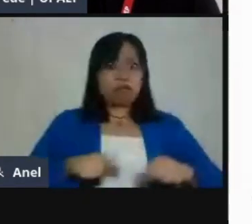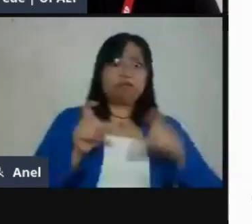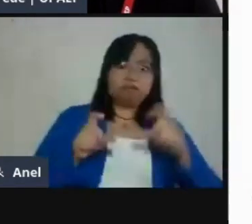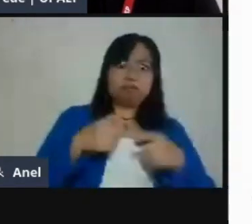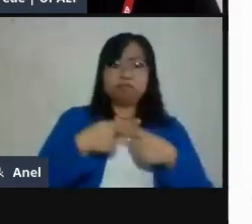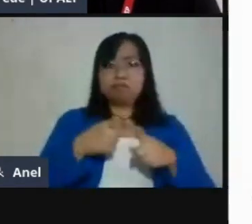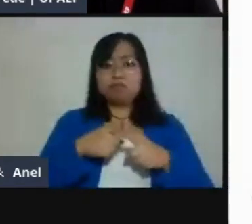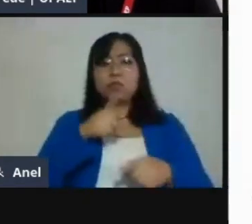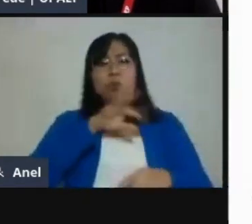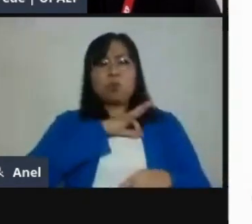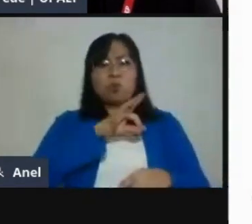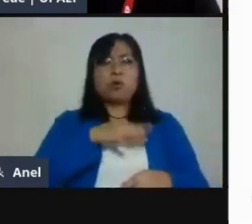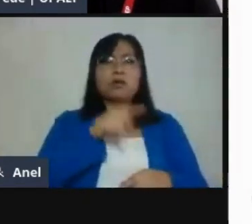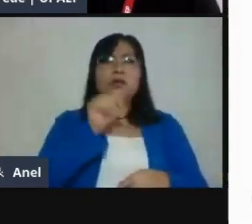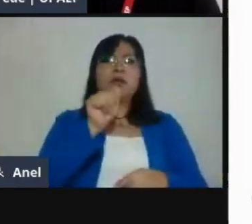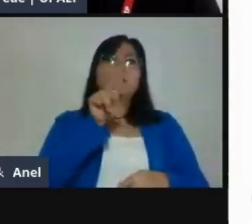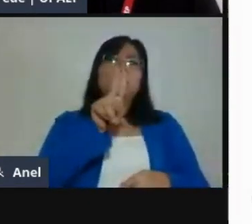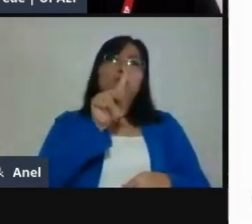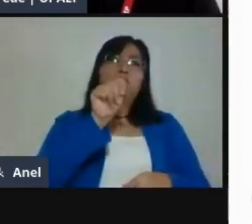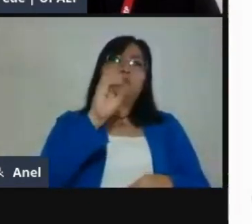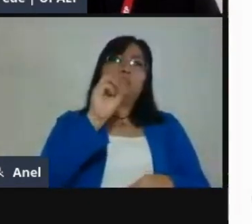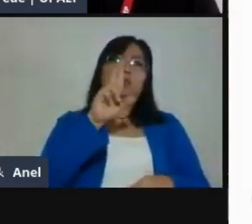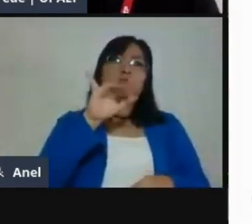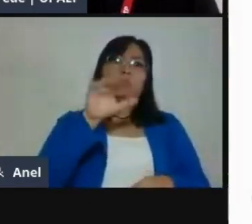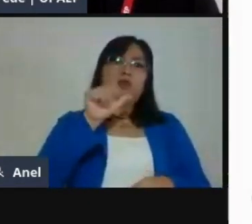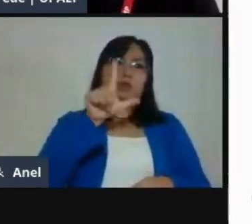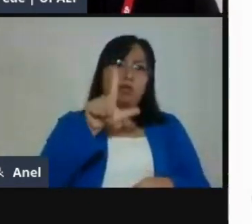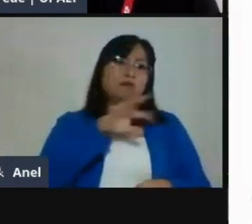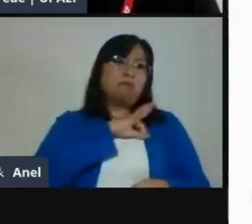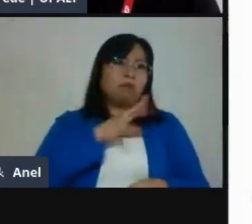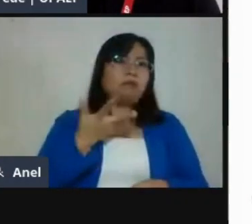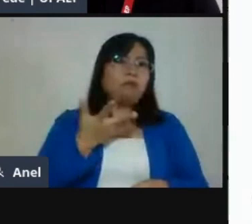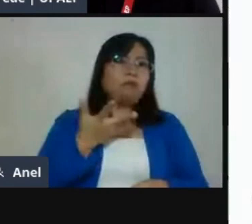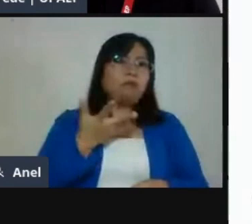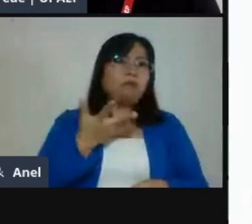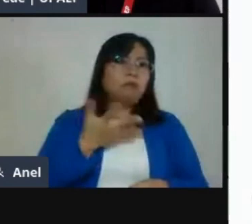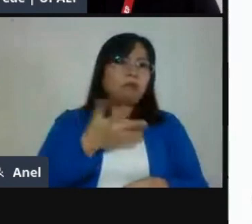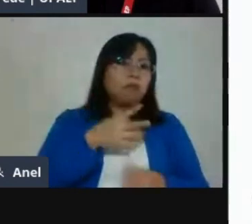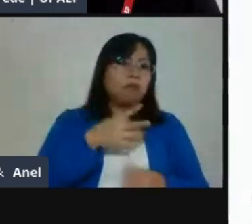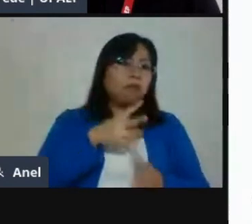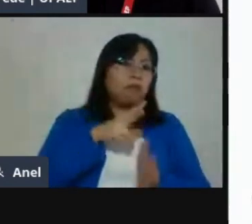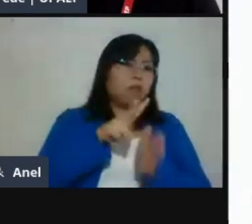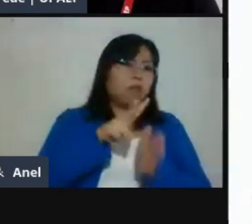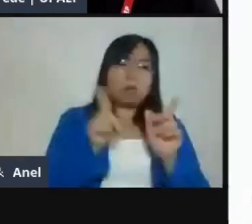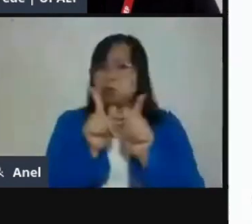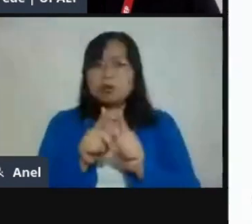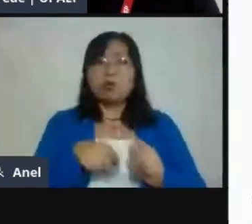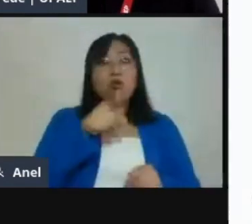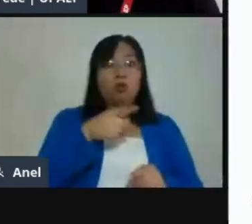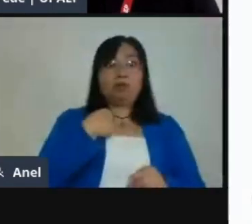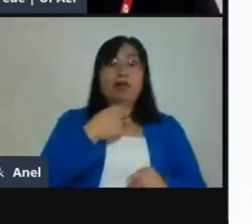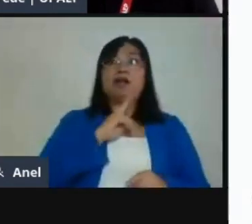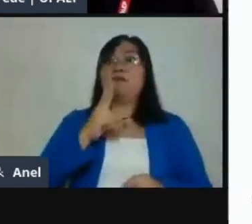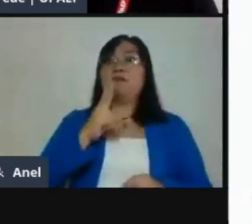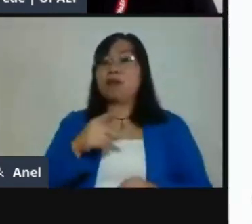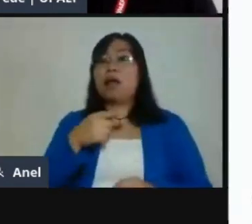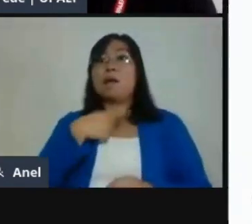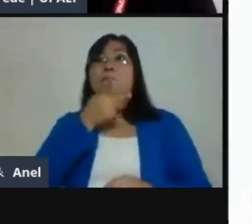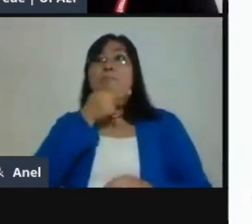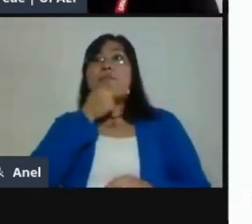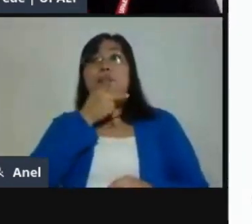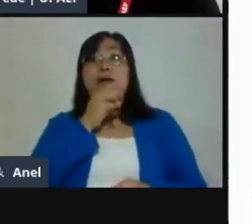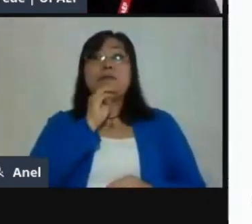cortitas, muy dirigidas a ellos. No te dirijas a los papás porque entonces, te repito, se empieza a triangular, pero